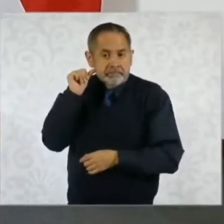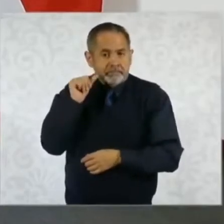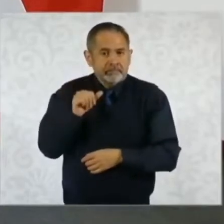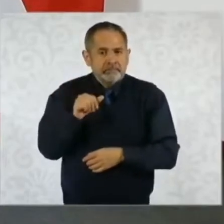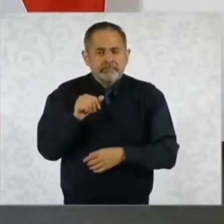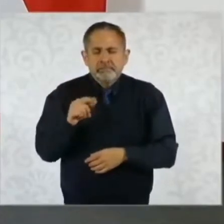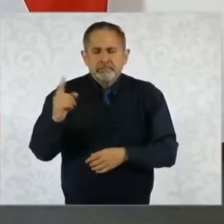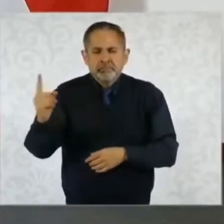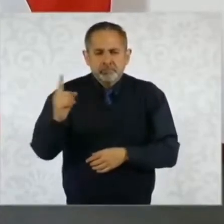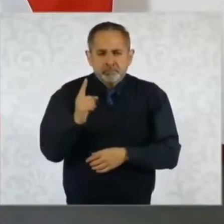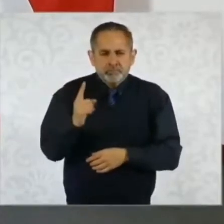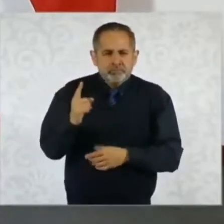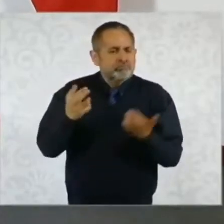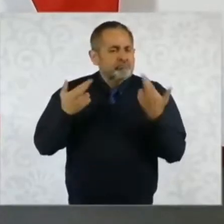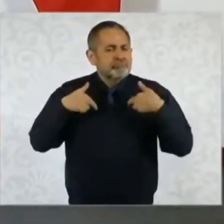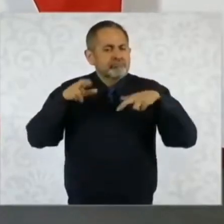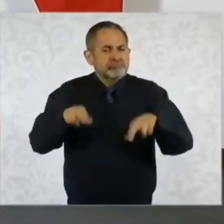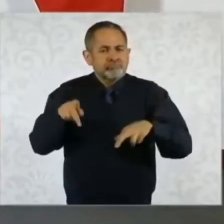representante de Vox,